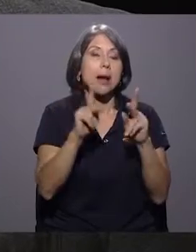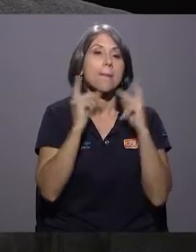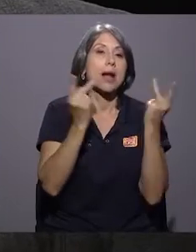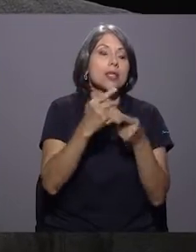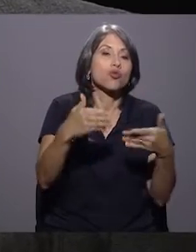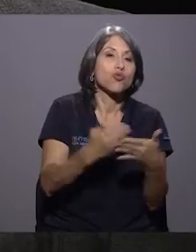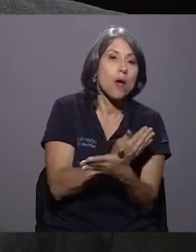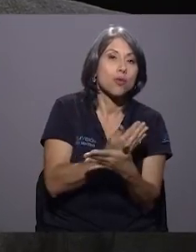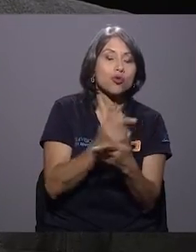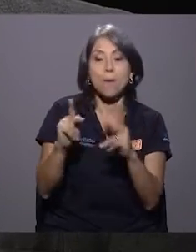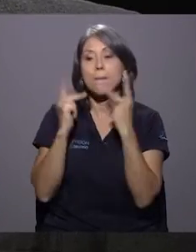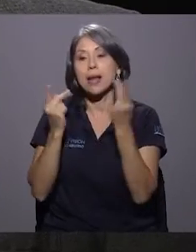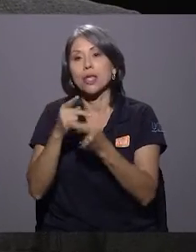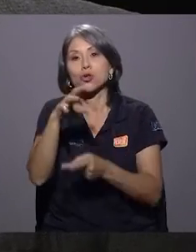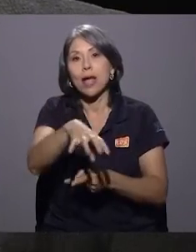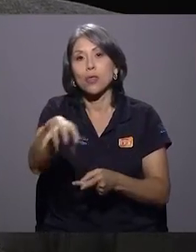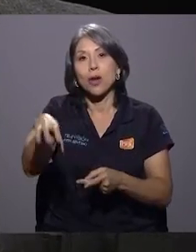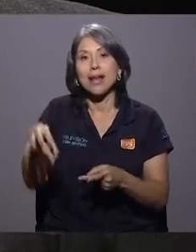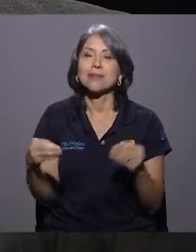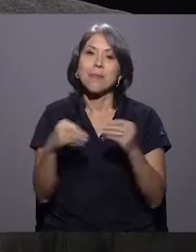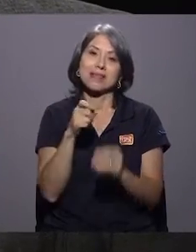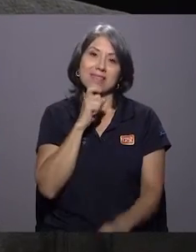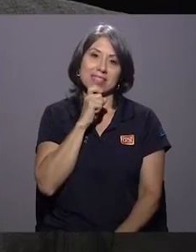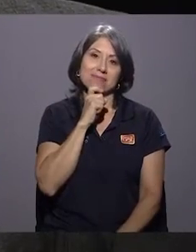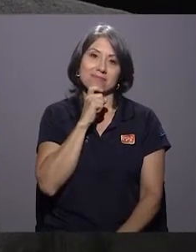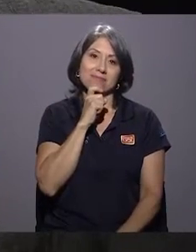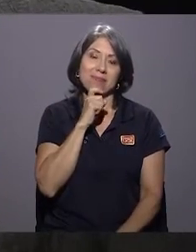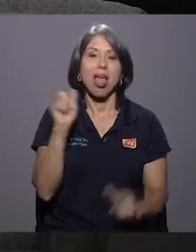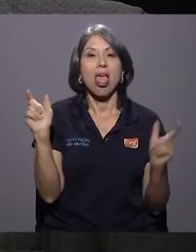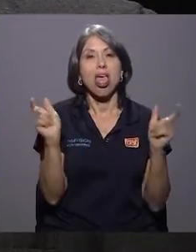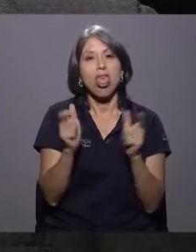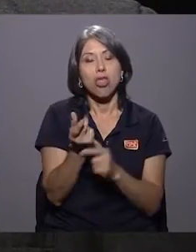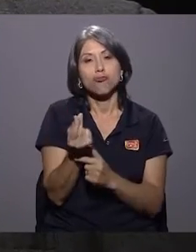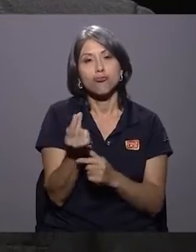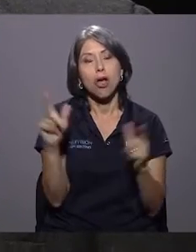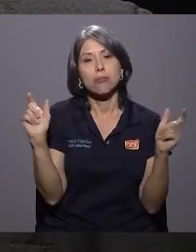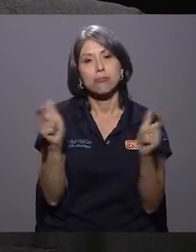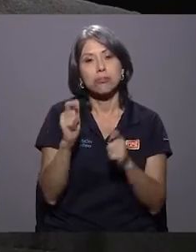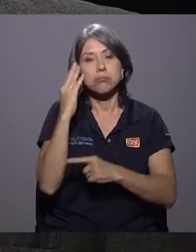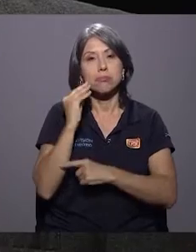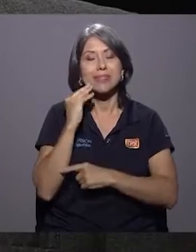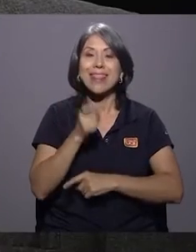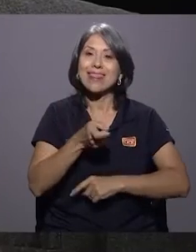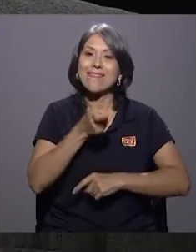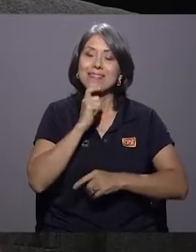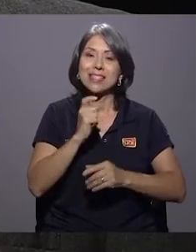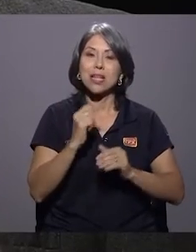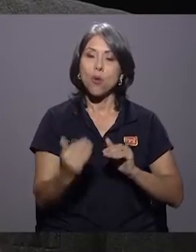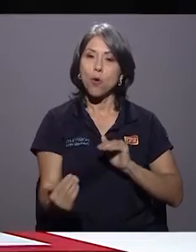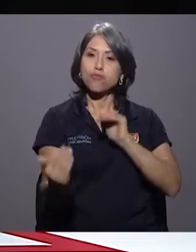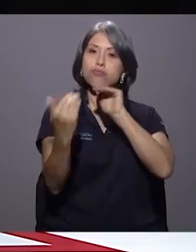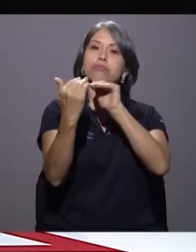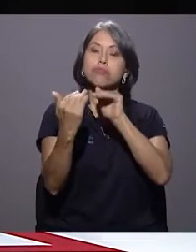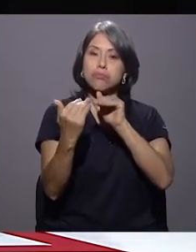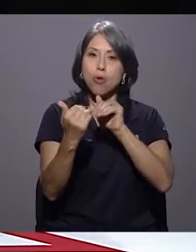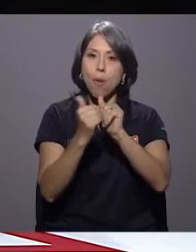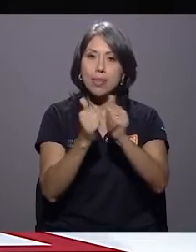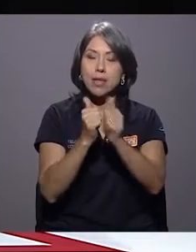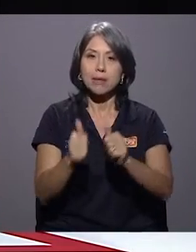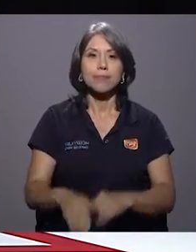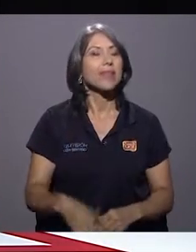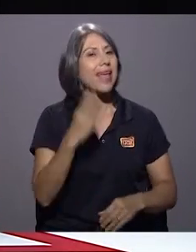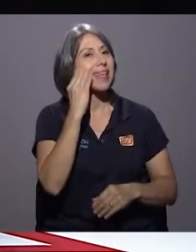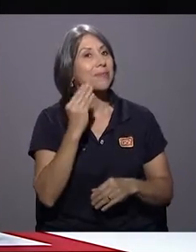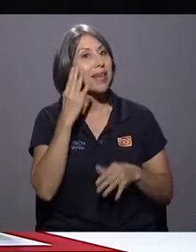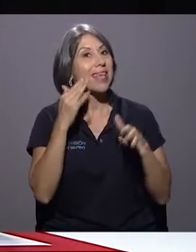cantonales es más difícil. Tienen menos recursos, tienen menos experiencia y les cuesta competir de tú a tú. La experiencia en la